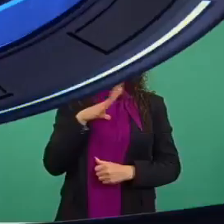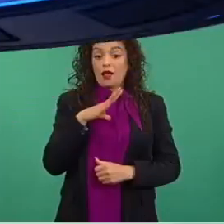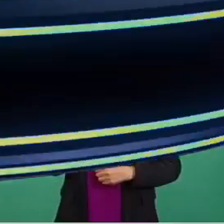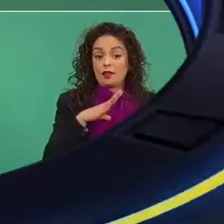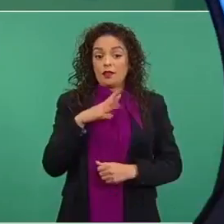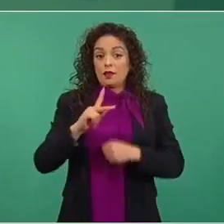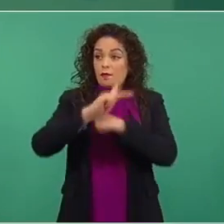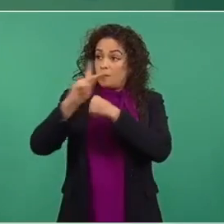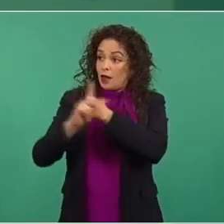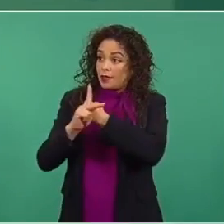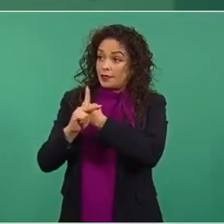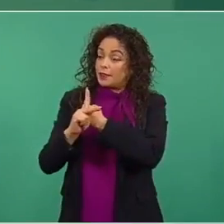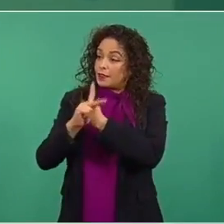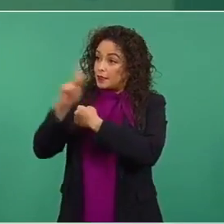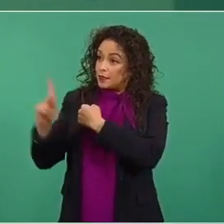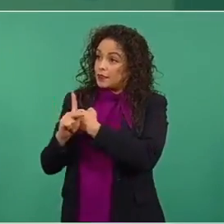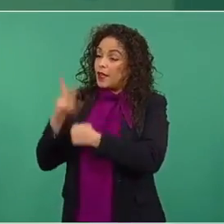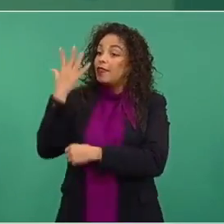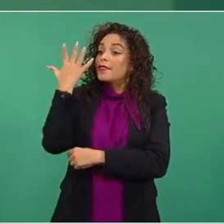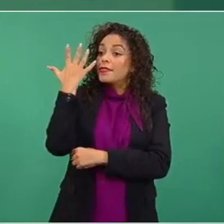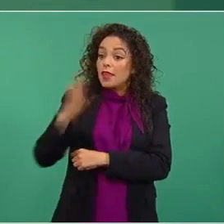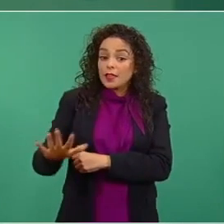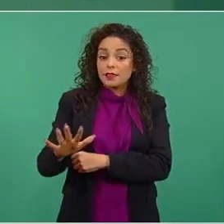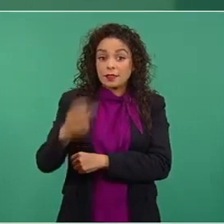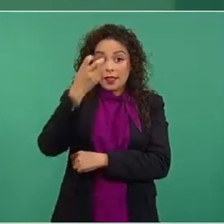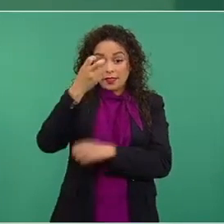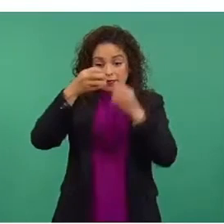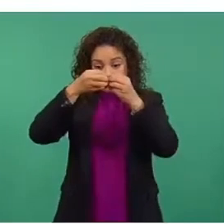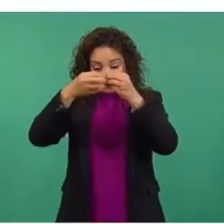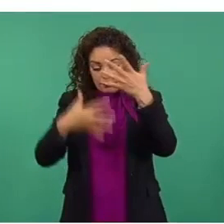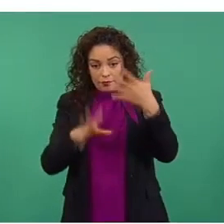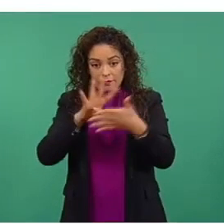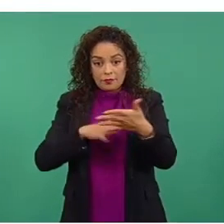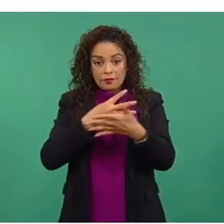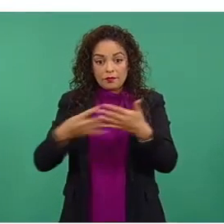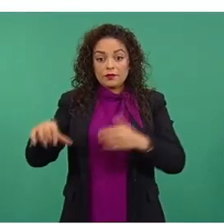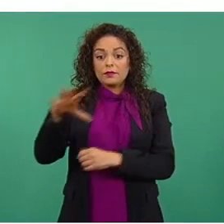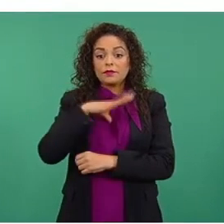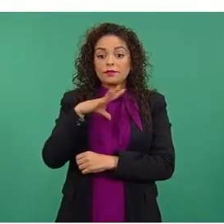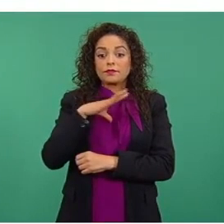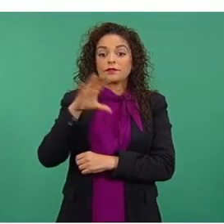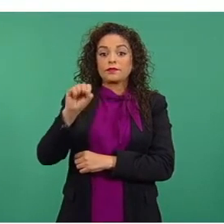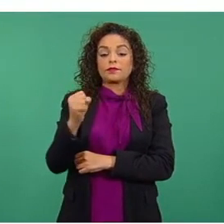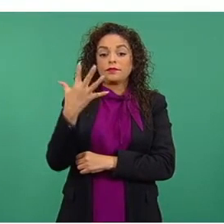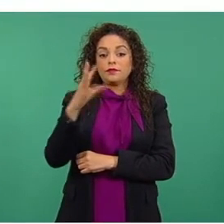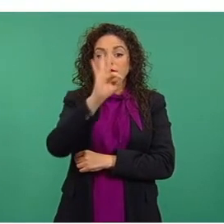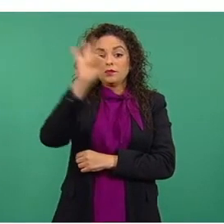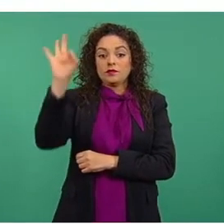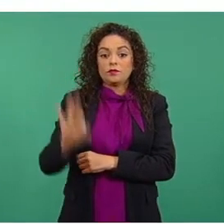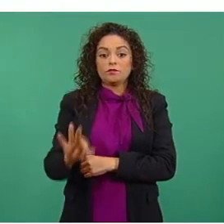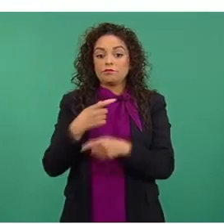Estos 10 países tienen el 65 por ciento de todas las vacunas